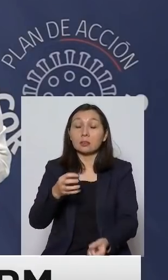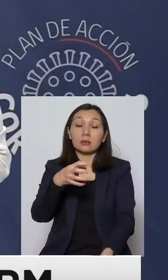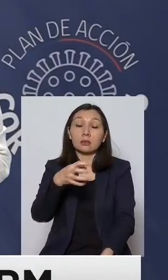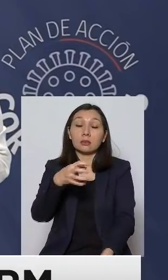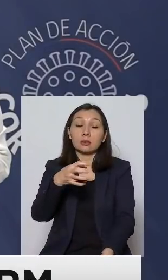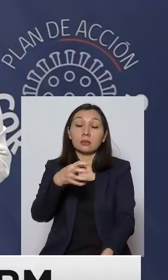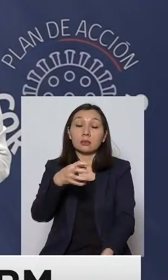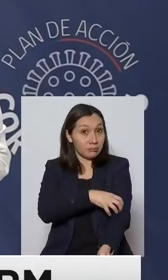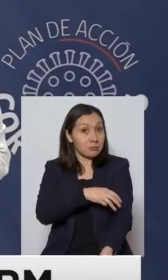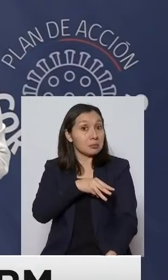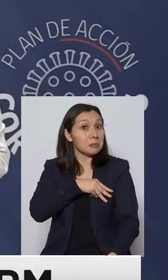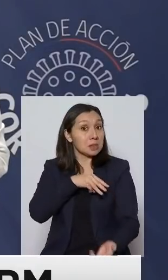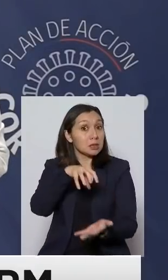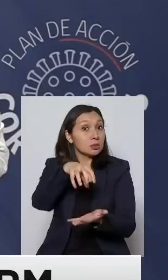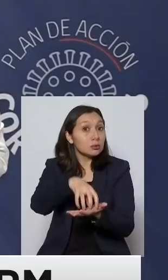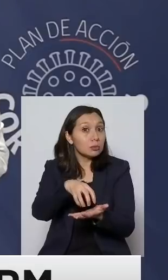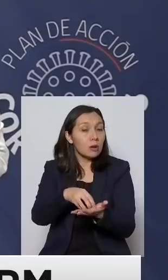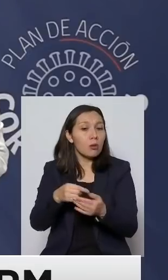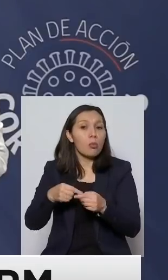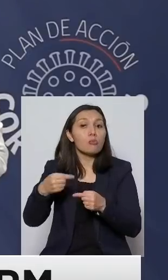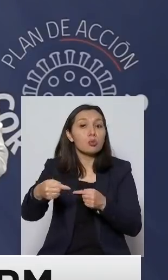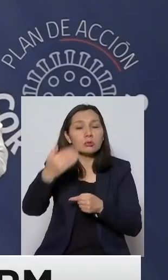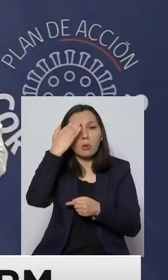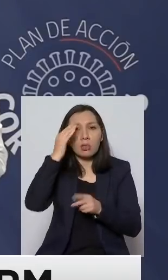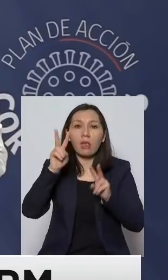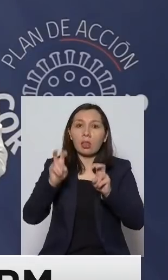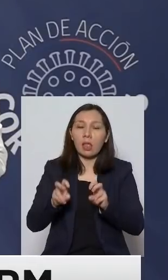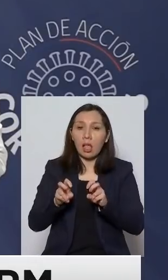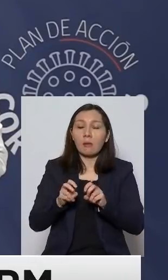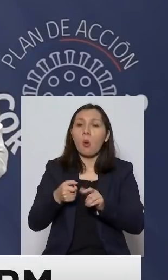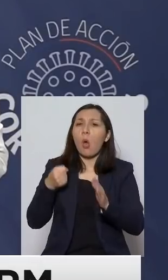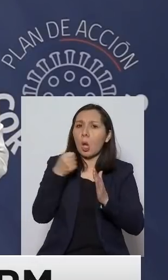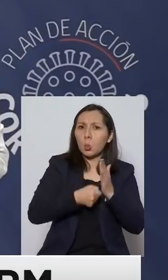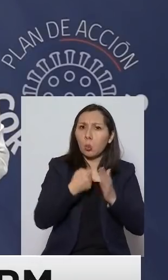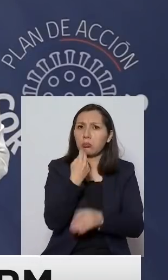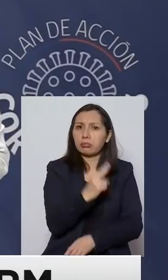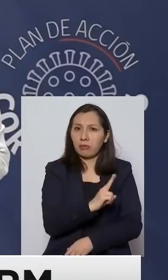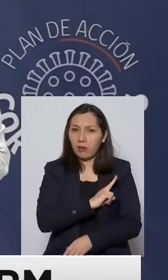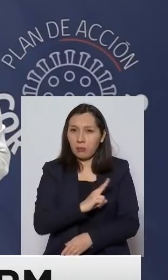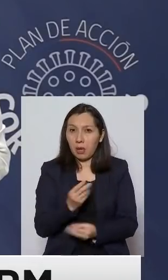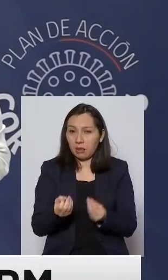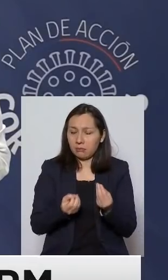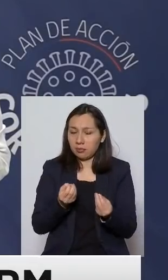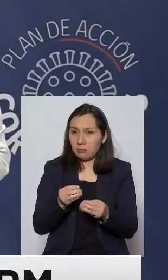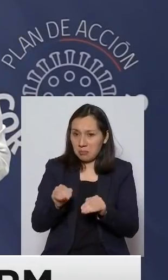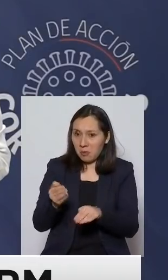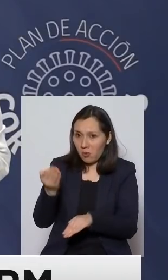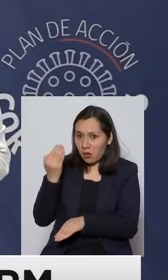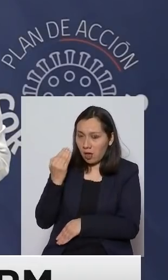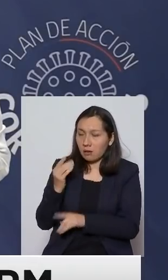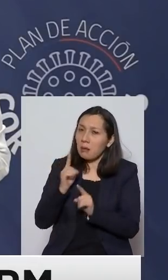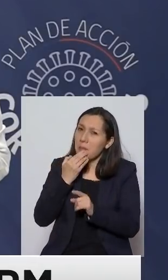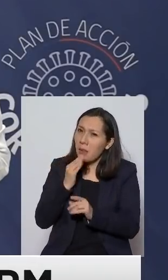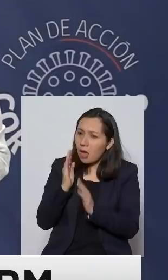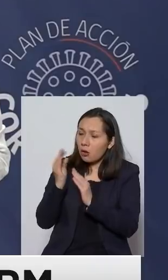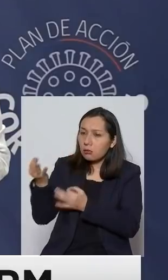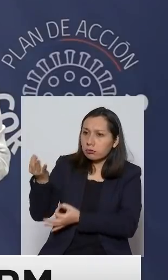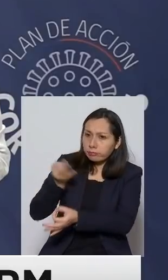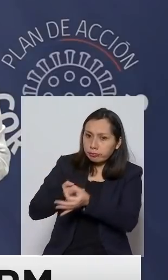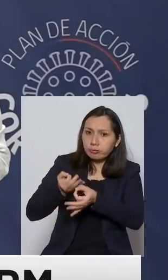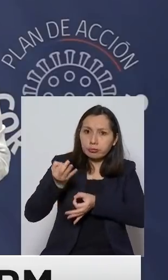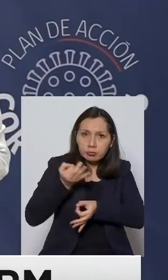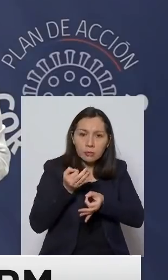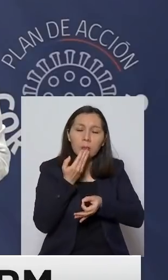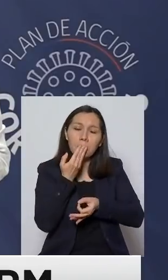metropolitana que en los próximos días se haya o se tenga que hablar de una batalla también de Valparaíso no hay que atender esas voces que están